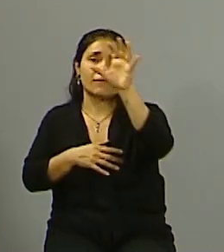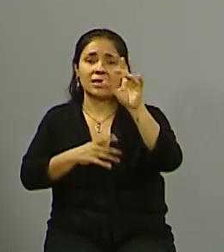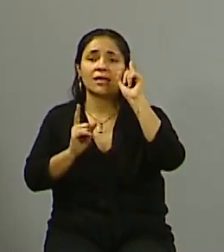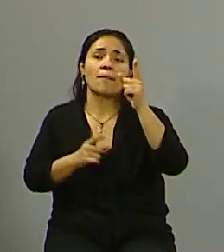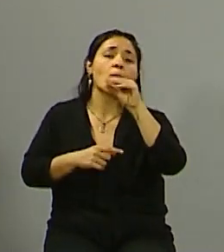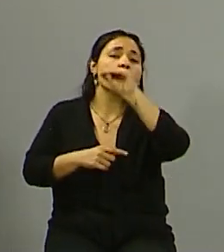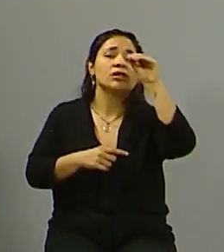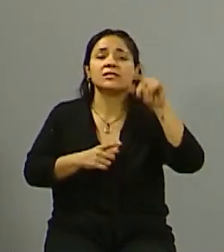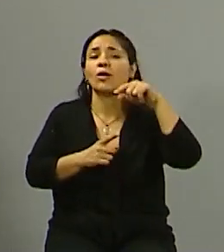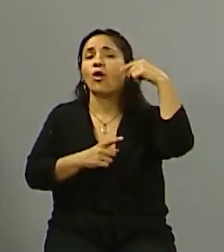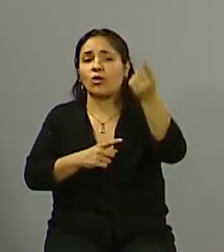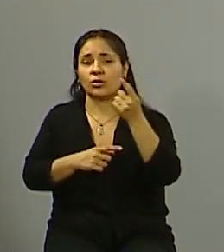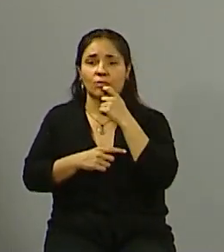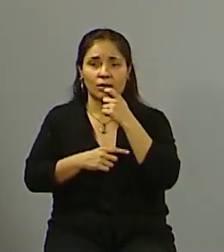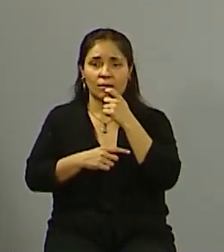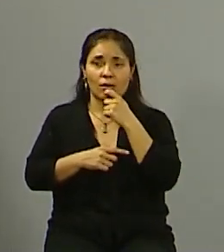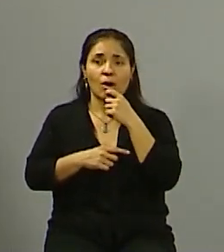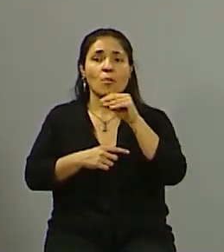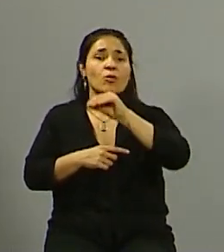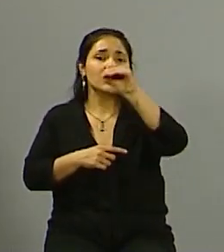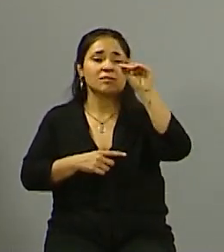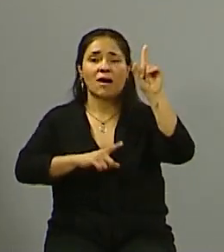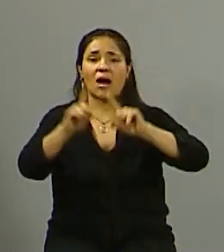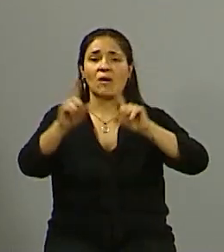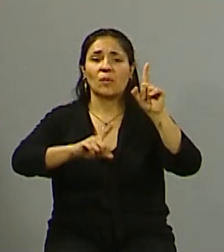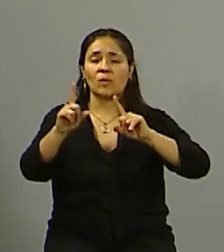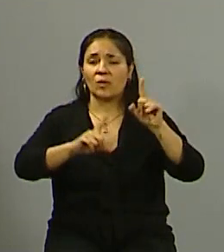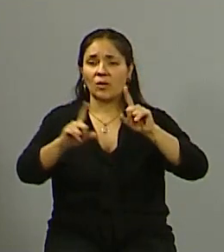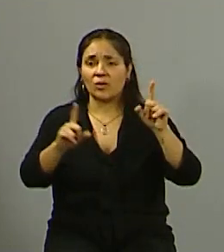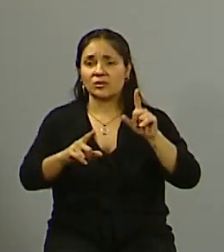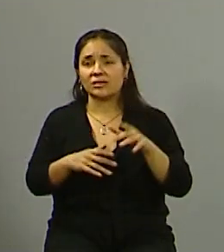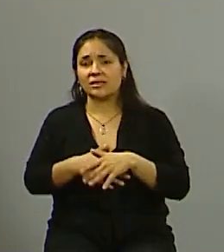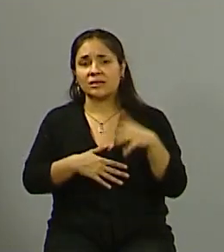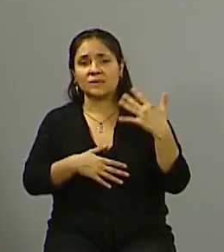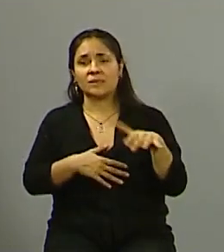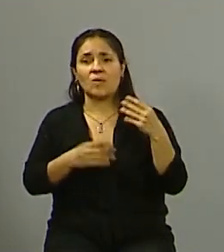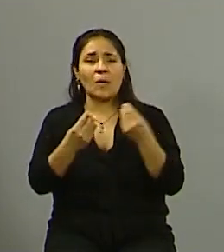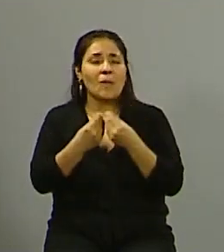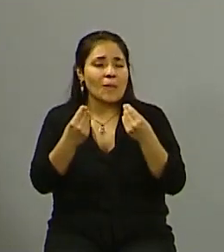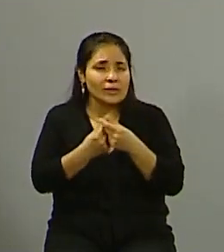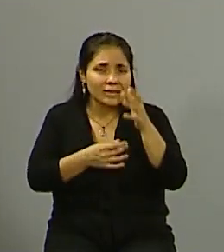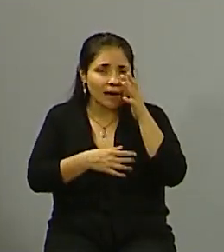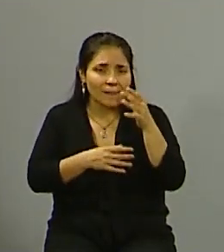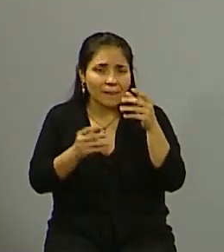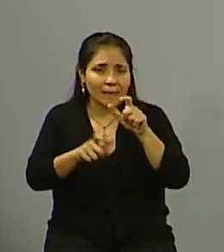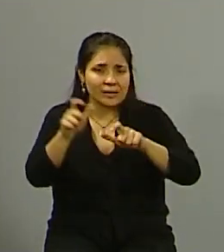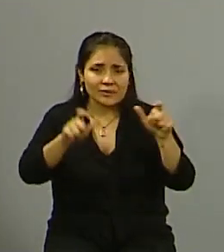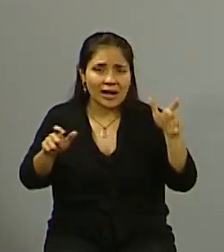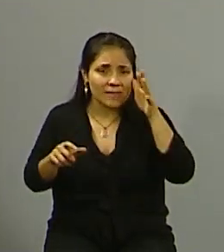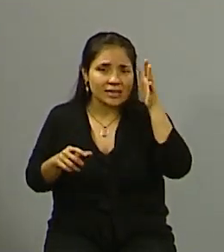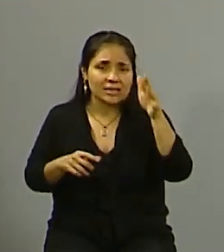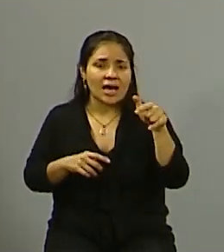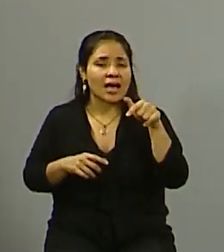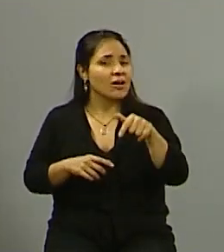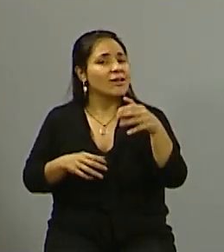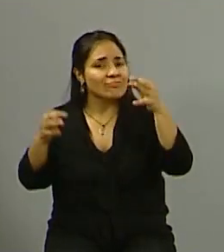de la provincia. Hay municipios de la provincia que tienen muchísima gente dentro del municipio y no es un Estado